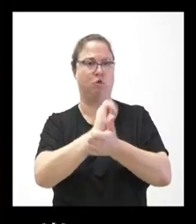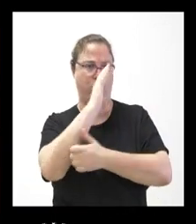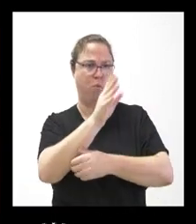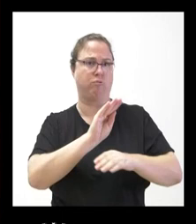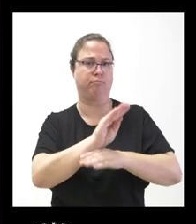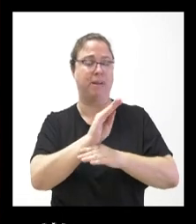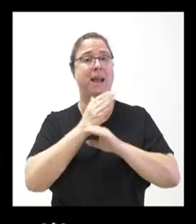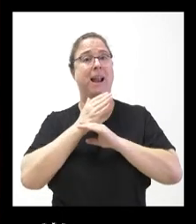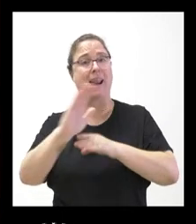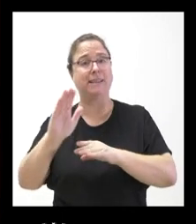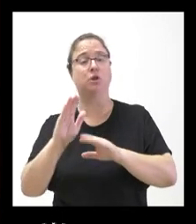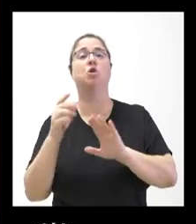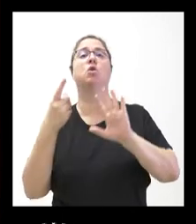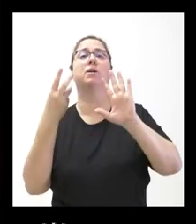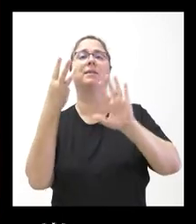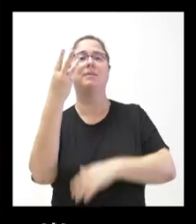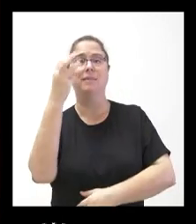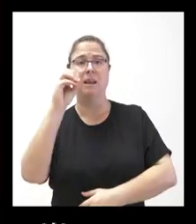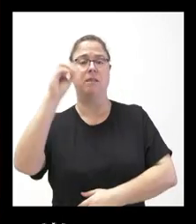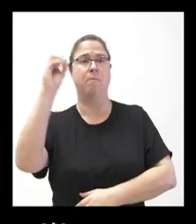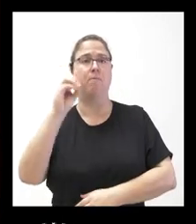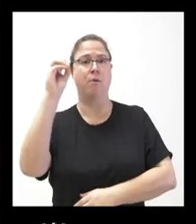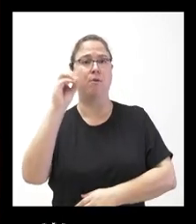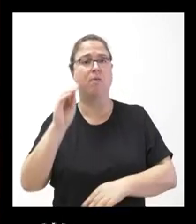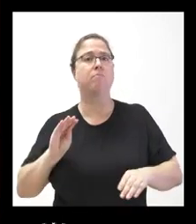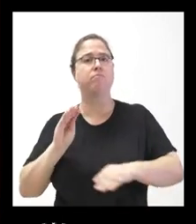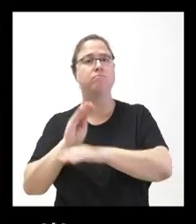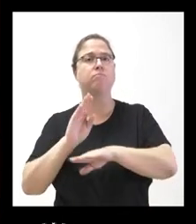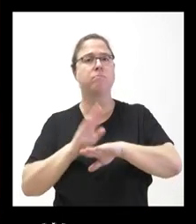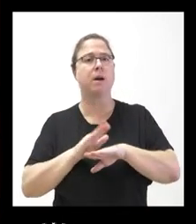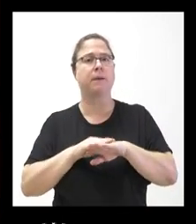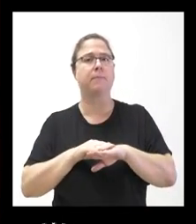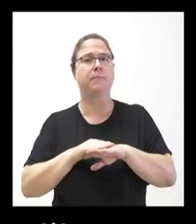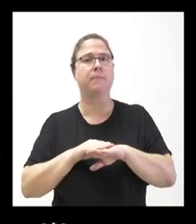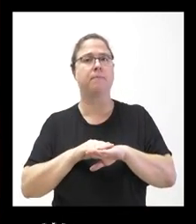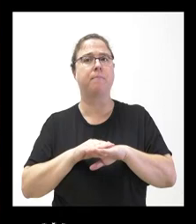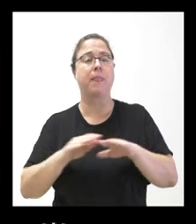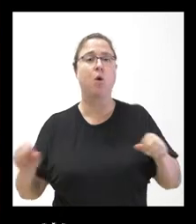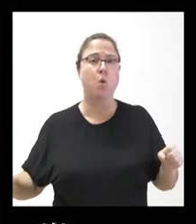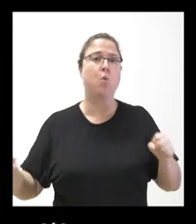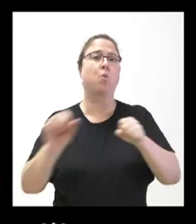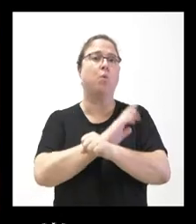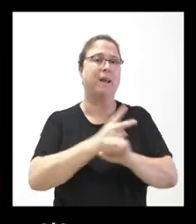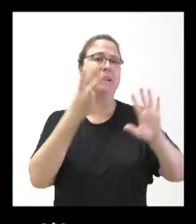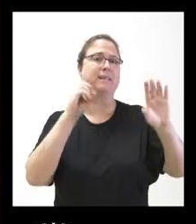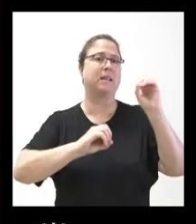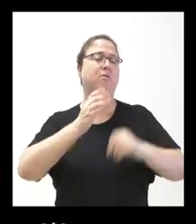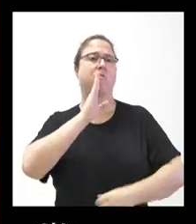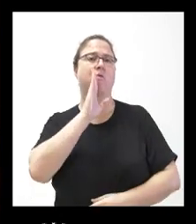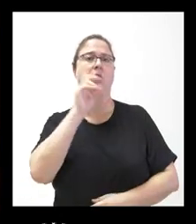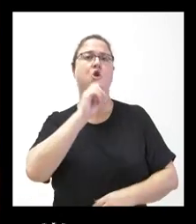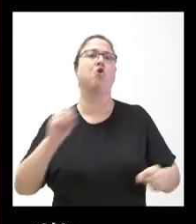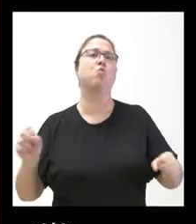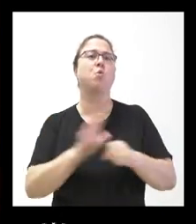el resto, el 30%, de los 100 millones que se iba a poner, iba destinado a cubrir ese 30% que no cubren los seguros de